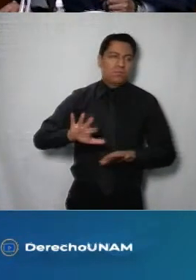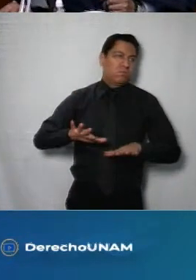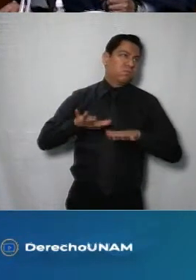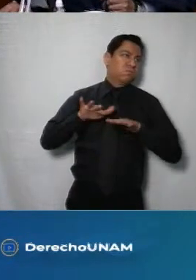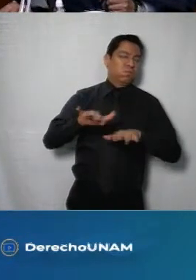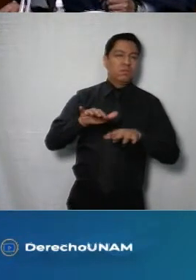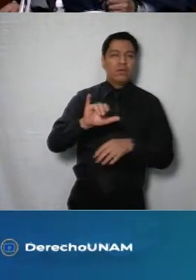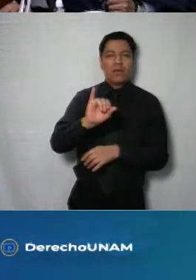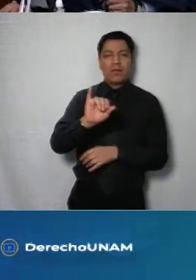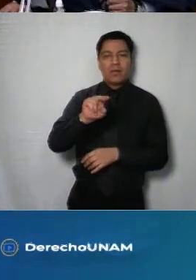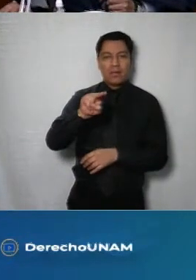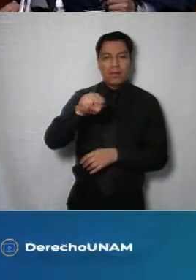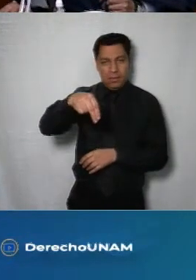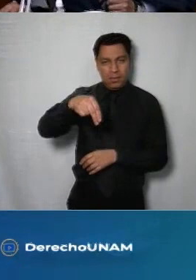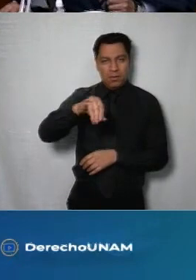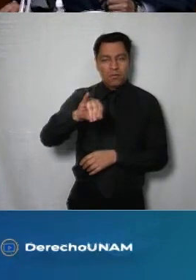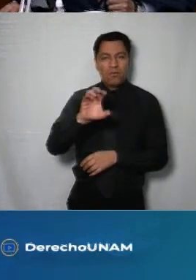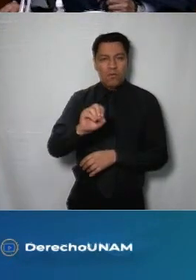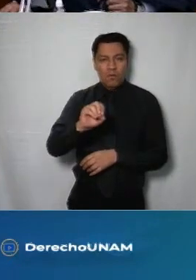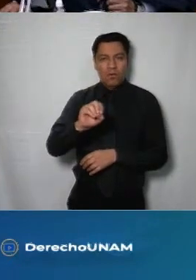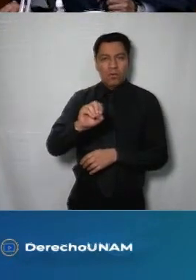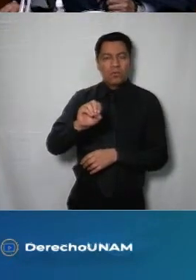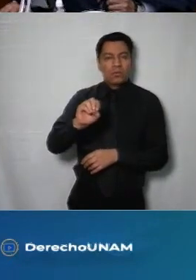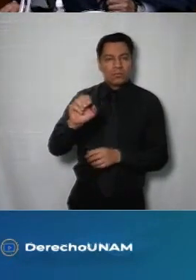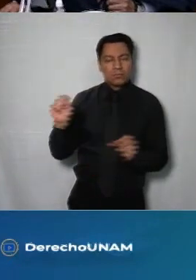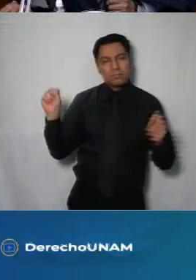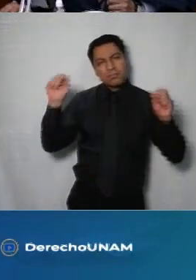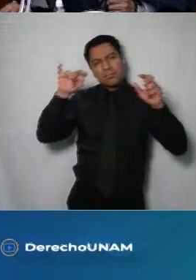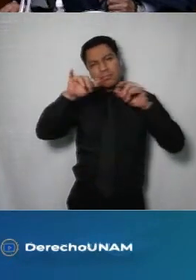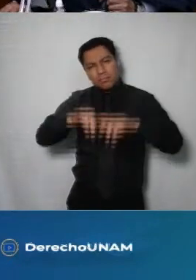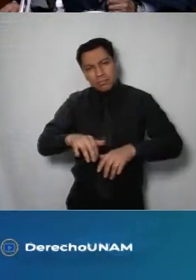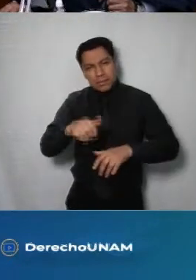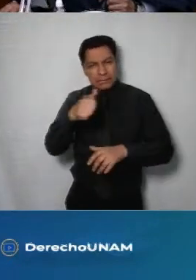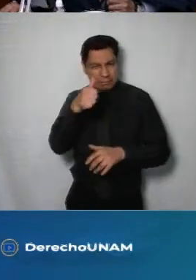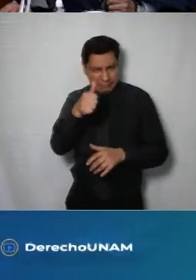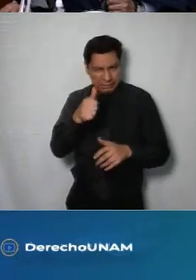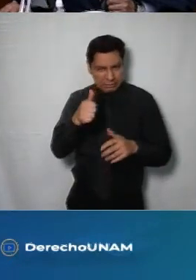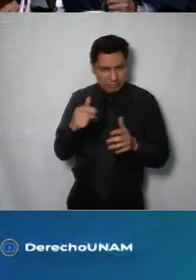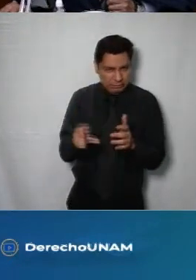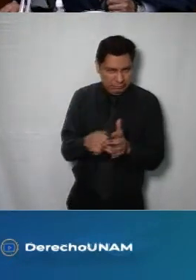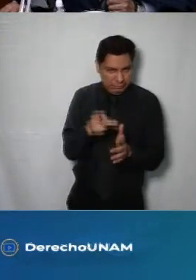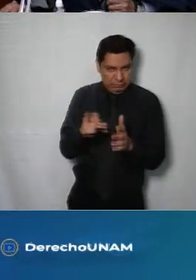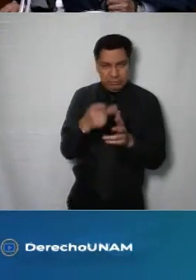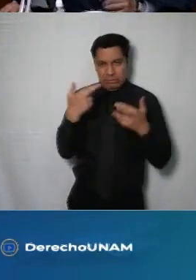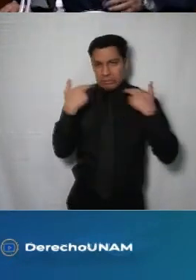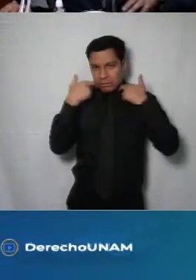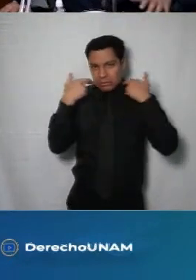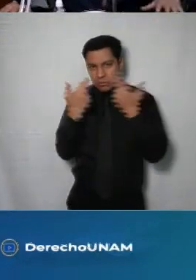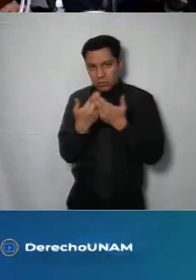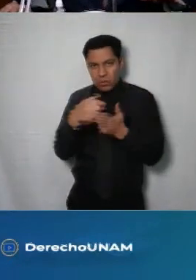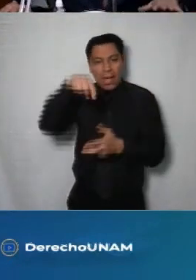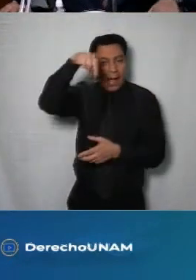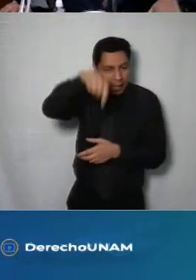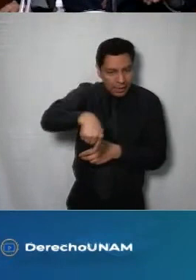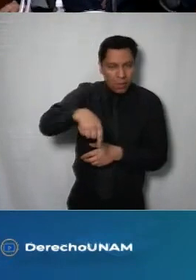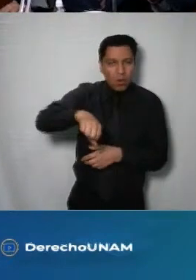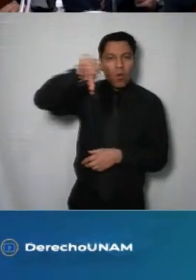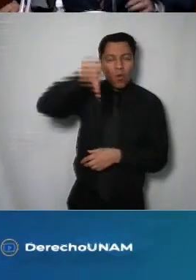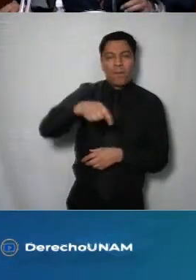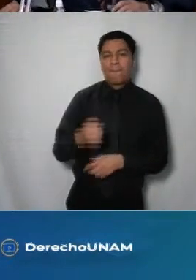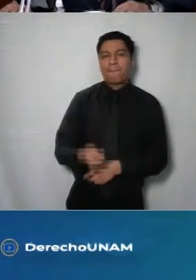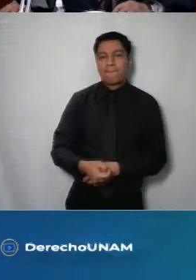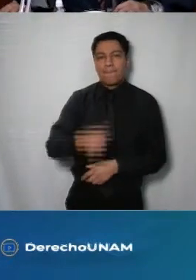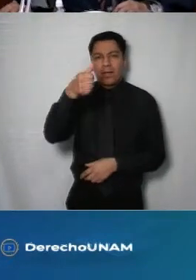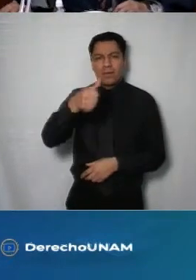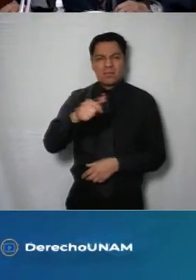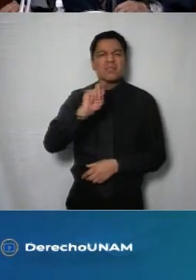pleno del Info CDMX en 2024 que estoy cierto abona a fomentar la cultura de la transparencia